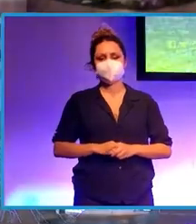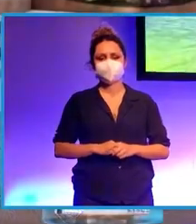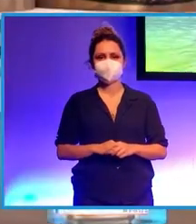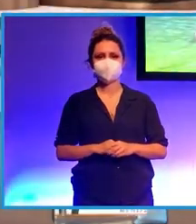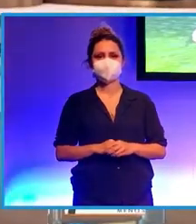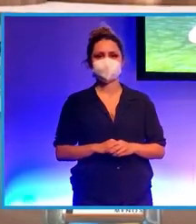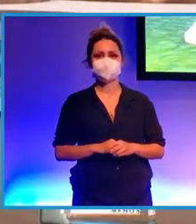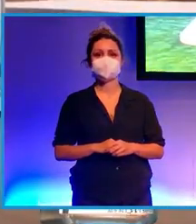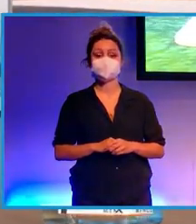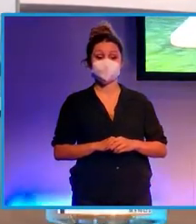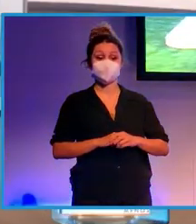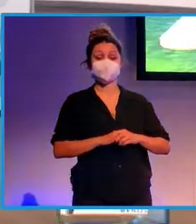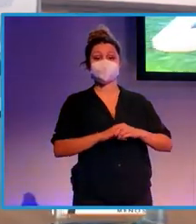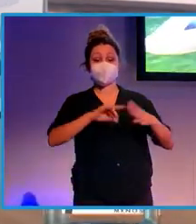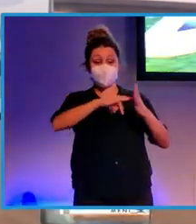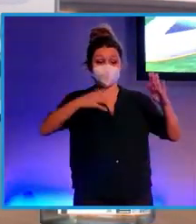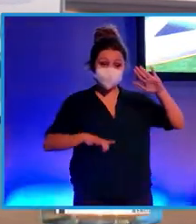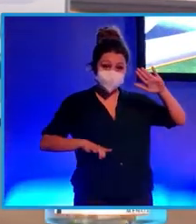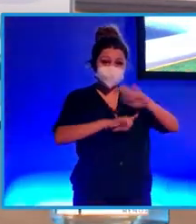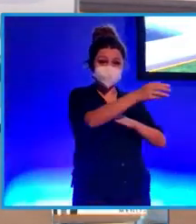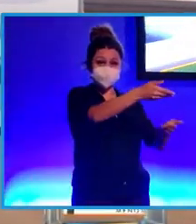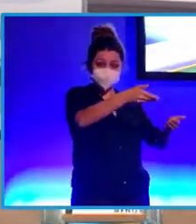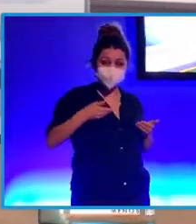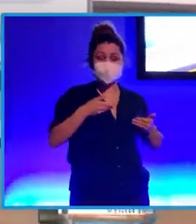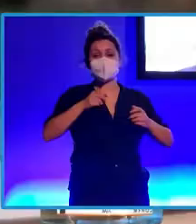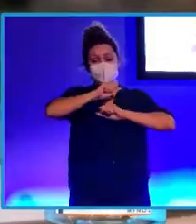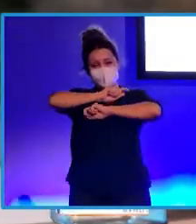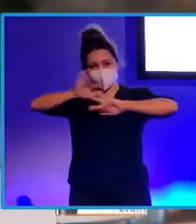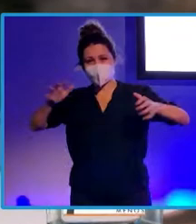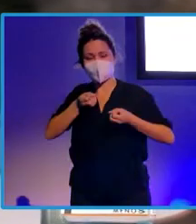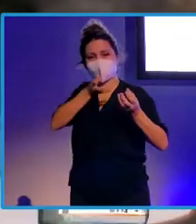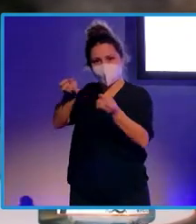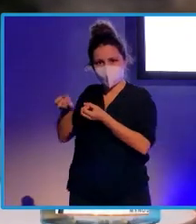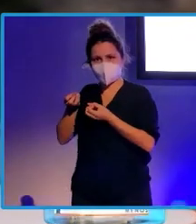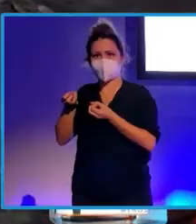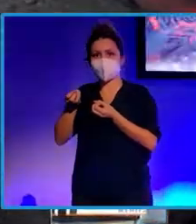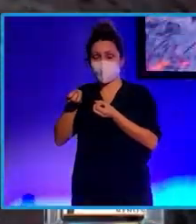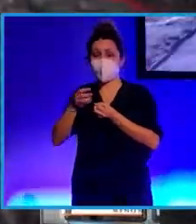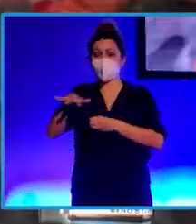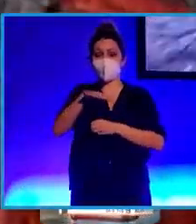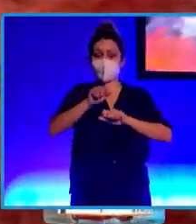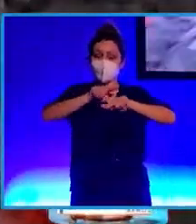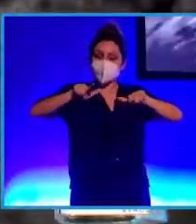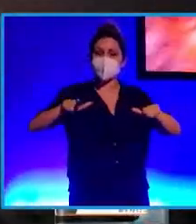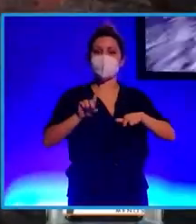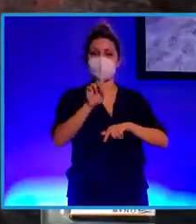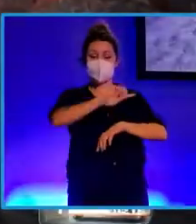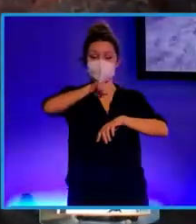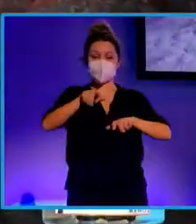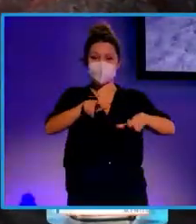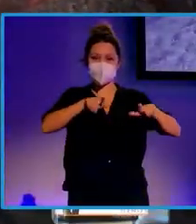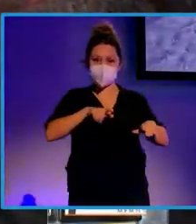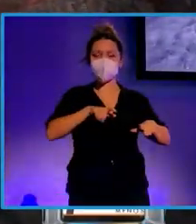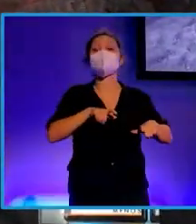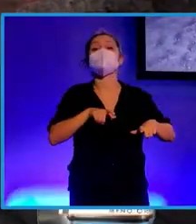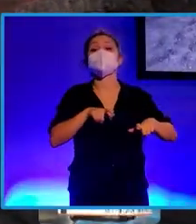Los avances tecnológicos al servicio de la información y la divulgación en Una Hora Menos. Bueno, se han abierto